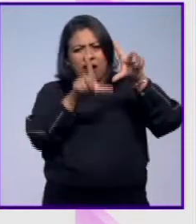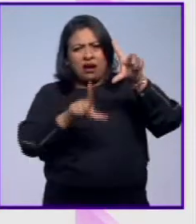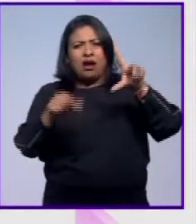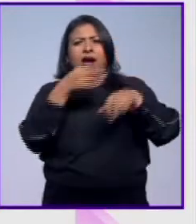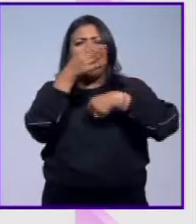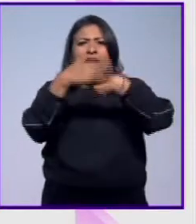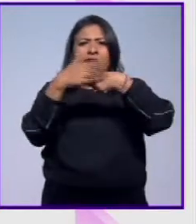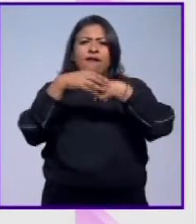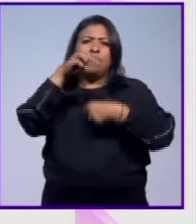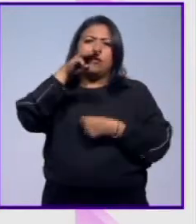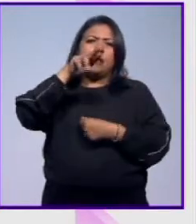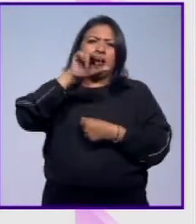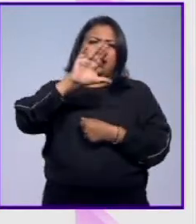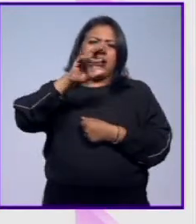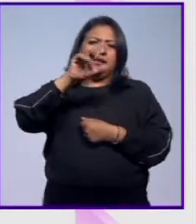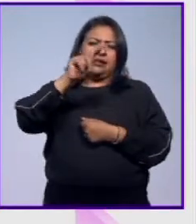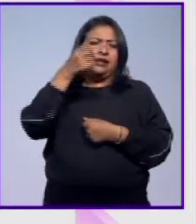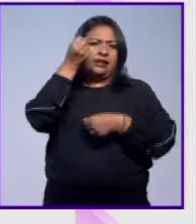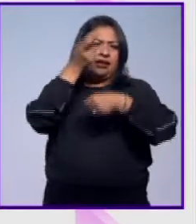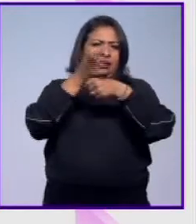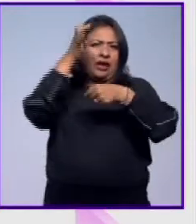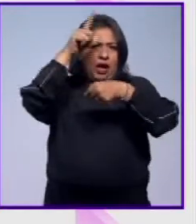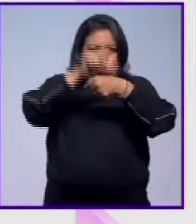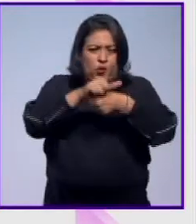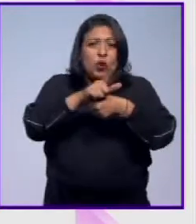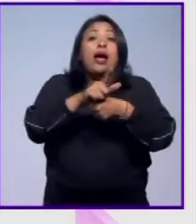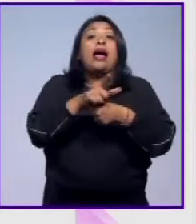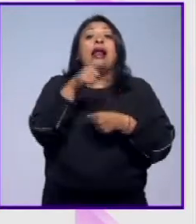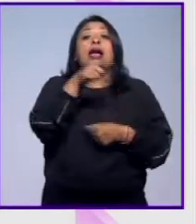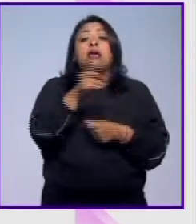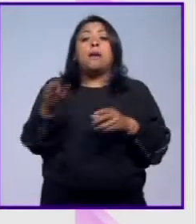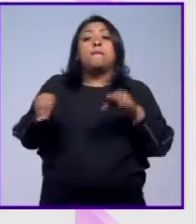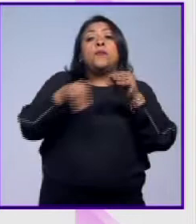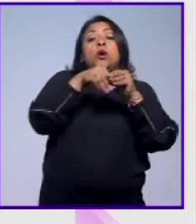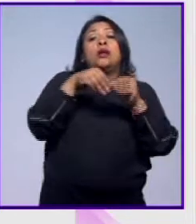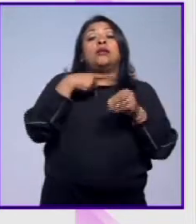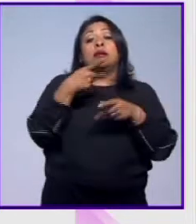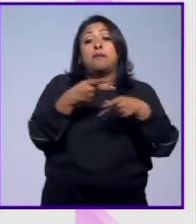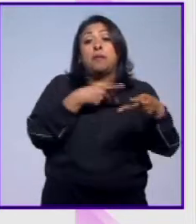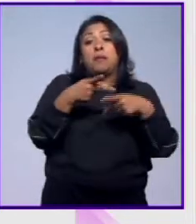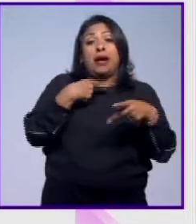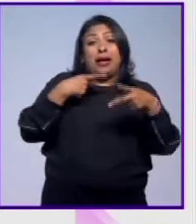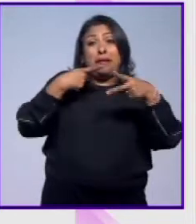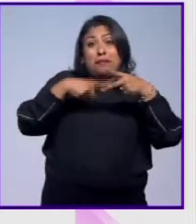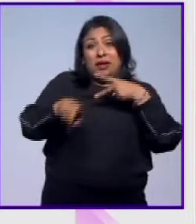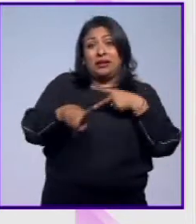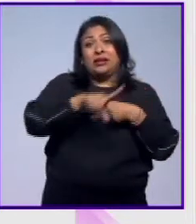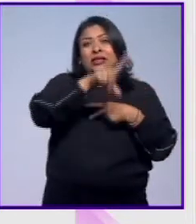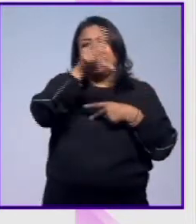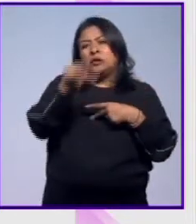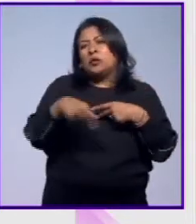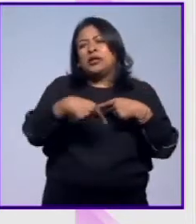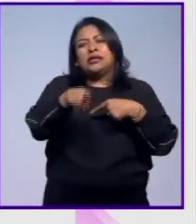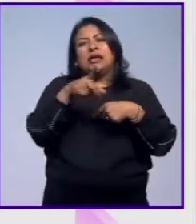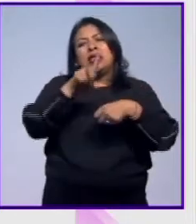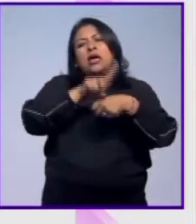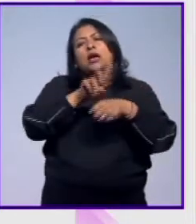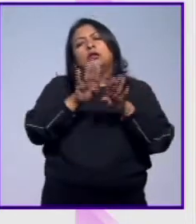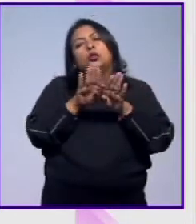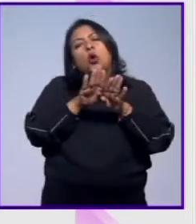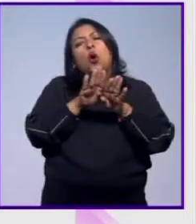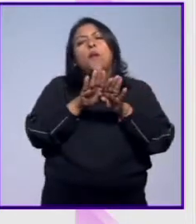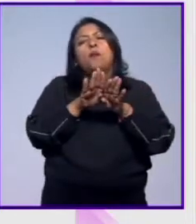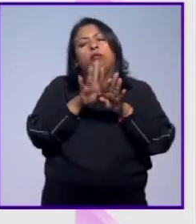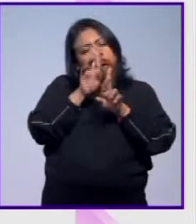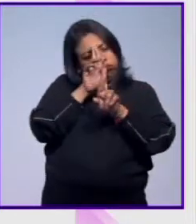así lo dio a conocer María Cristina García Cepeda, secretaria de Cultura, quien añadió que los preparativos comenzarán una vez pasados los primeros días de duelo y